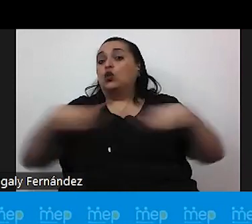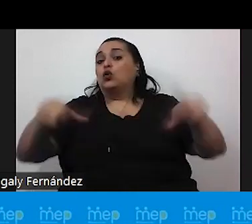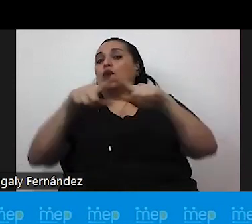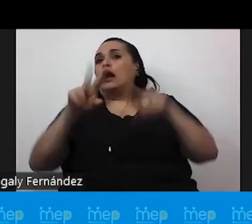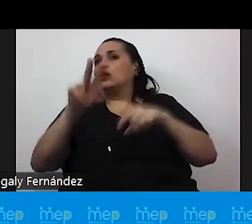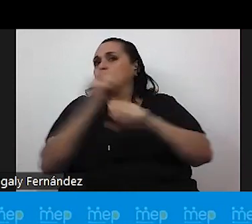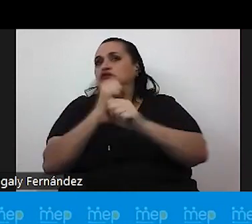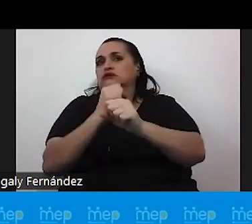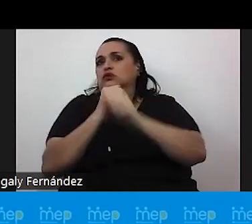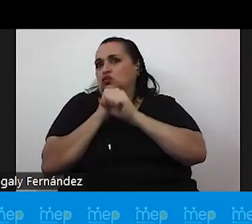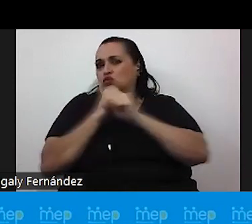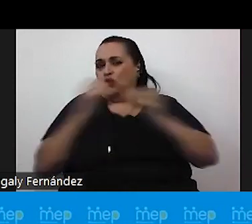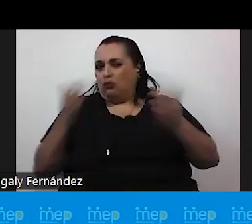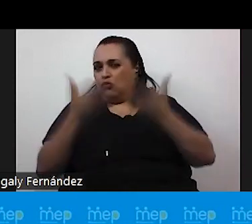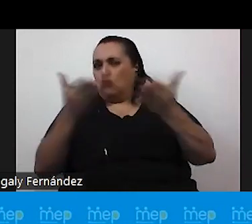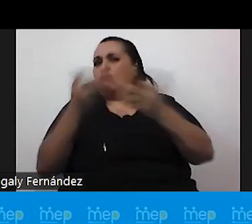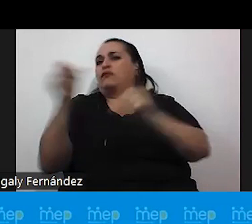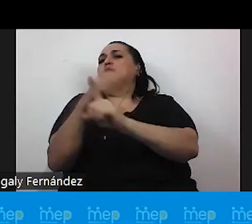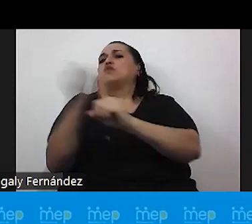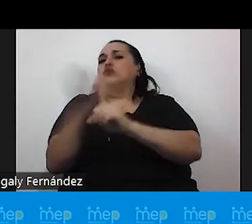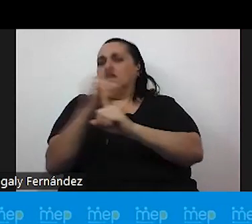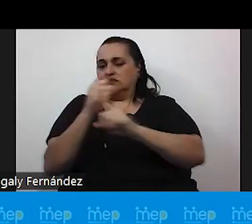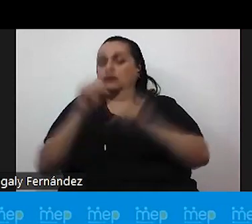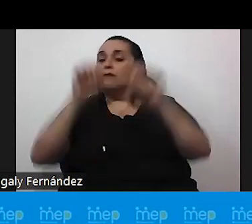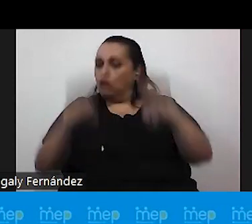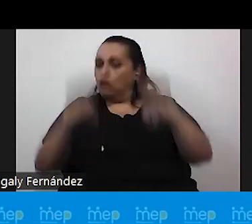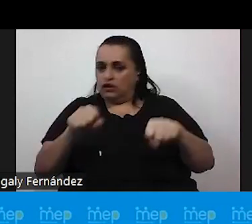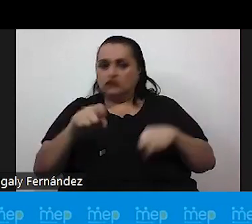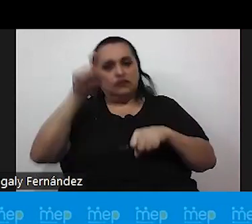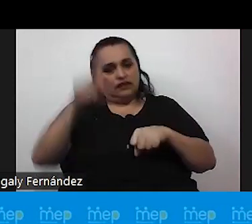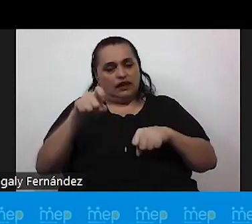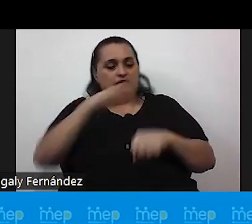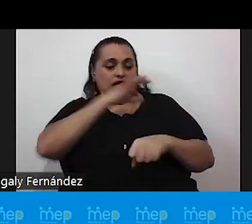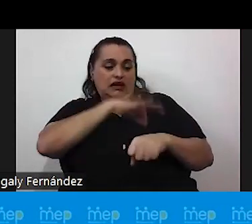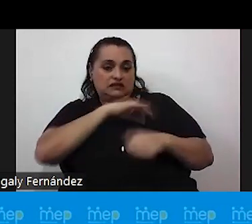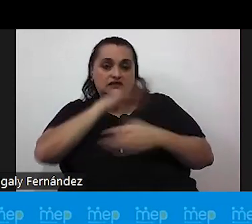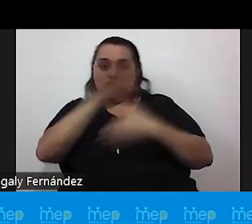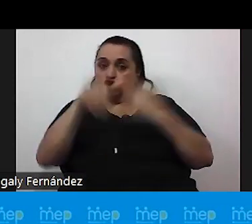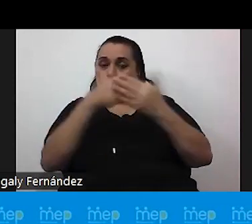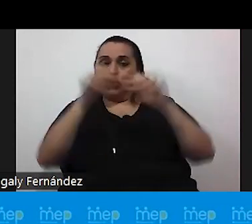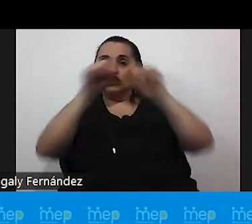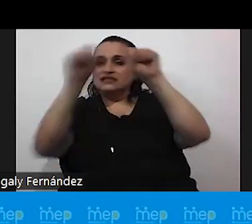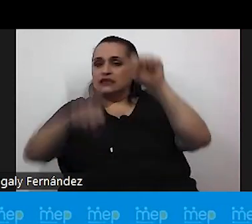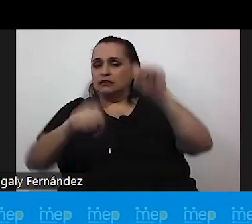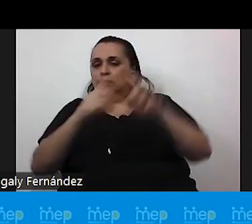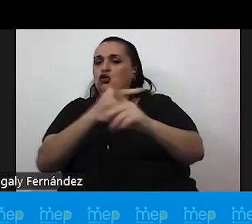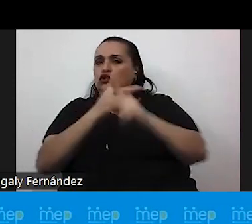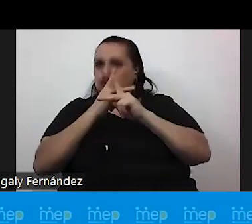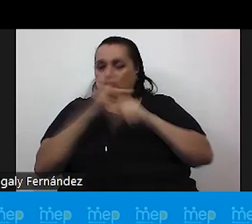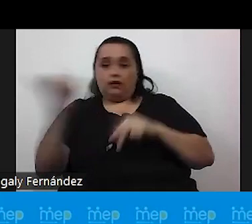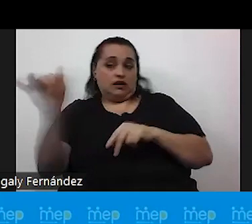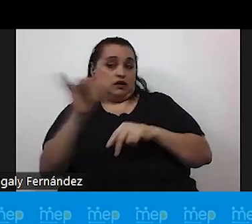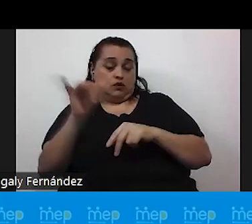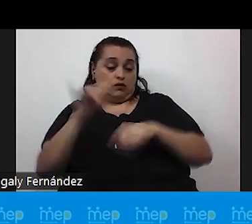pueda promoverse algún tipo de violencia por eso es que debemos de garantizar todos estos sistemas de protección al igual que a la hora de realizar